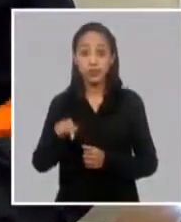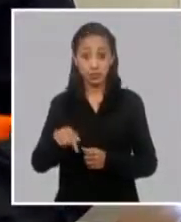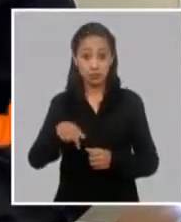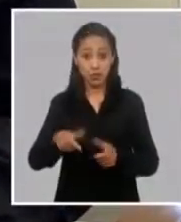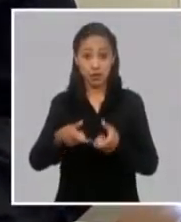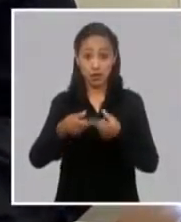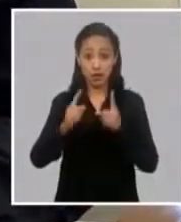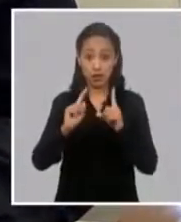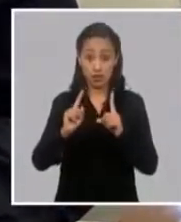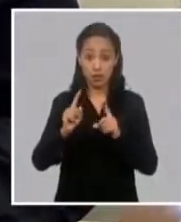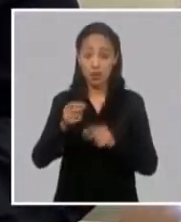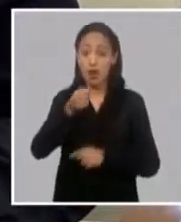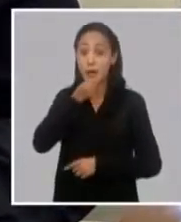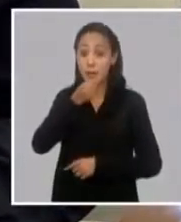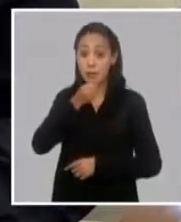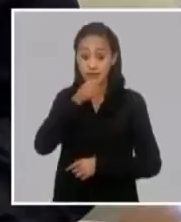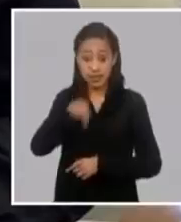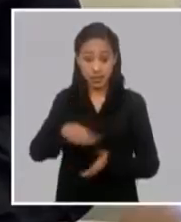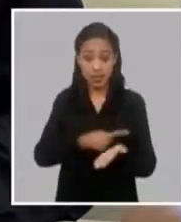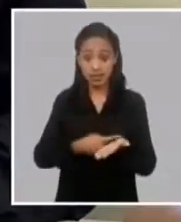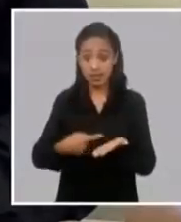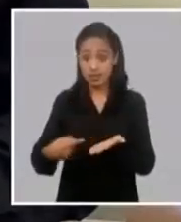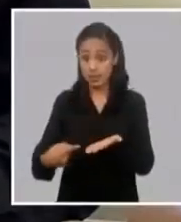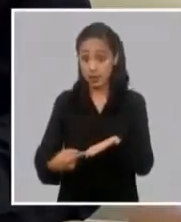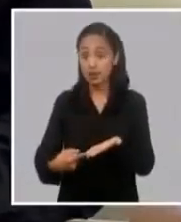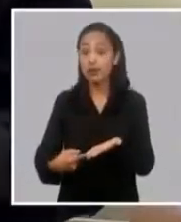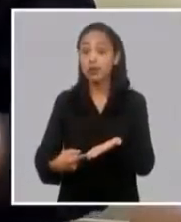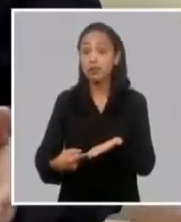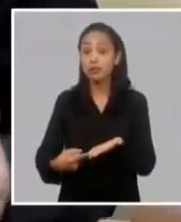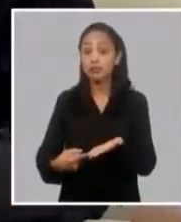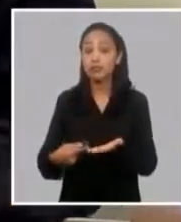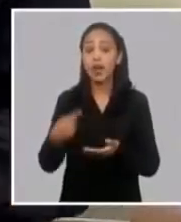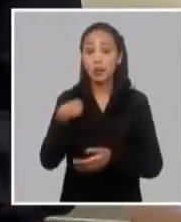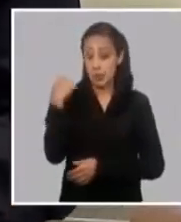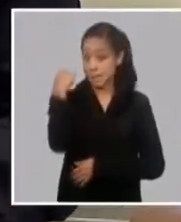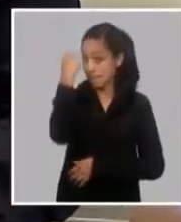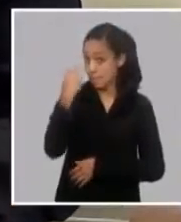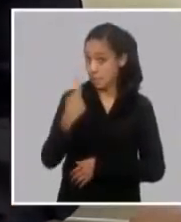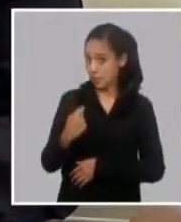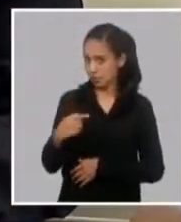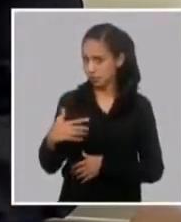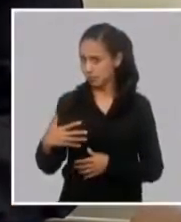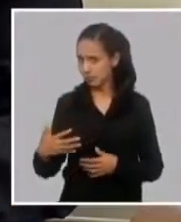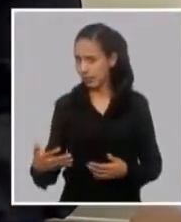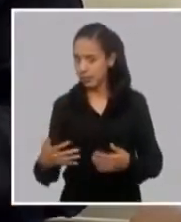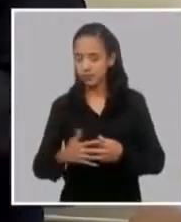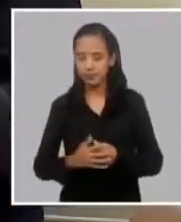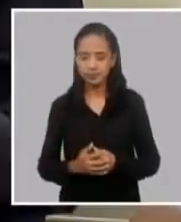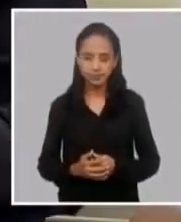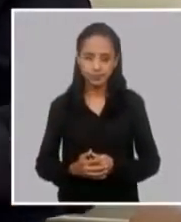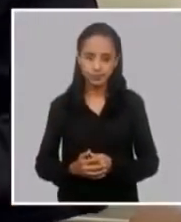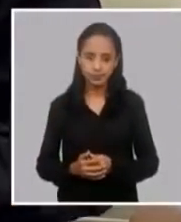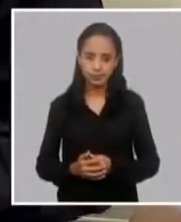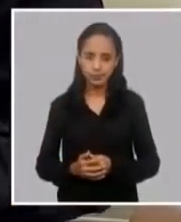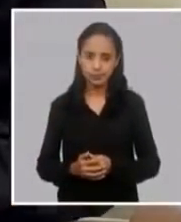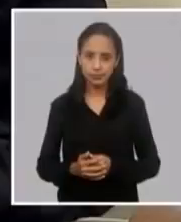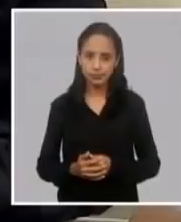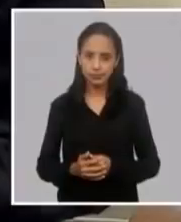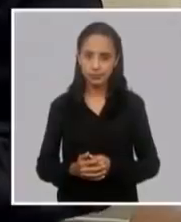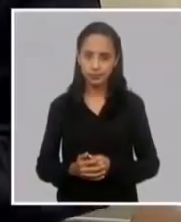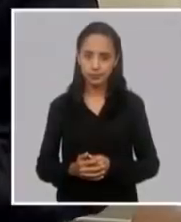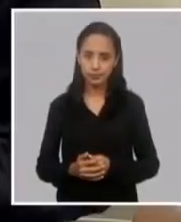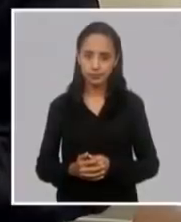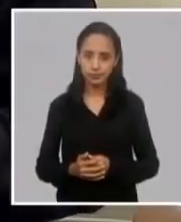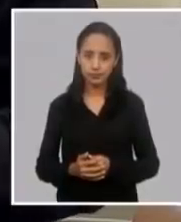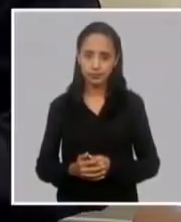esta semana, a mí se me preguntó cómo había impactado la